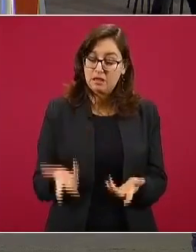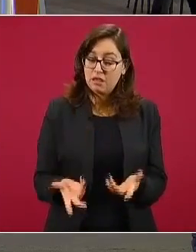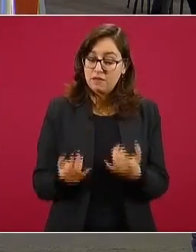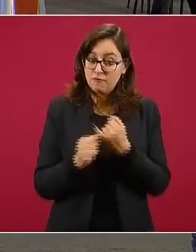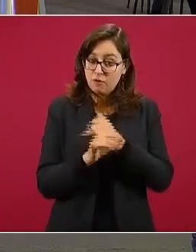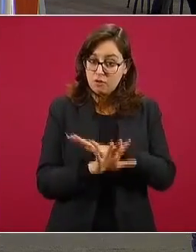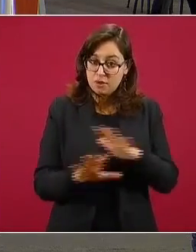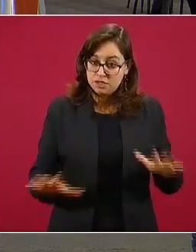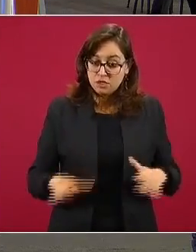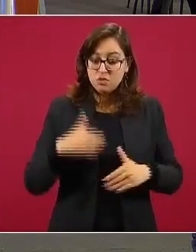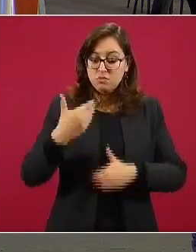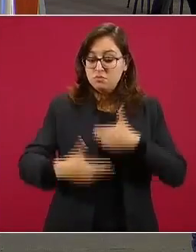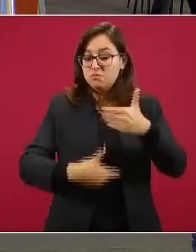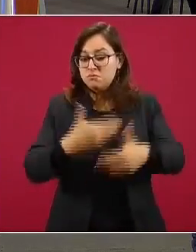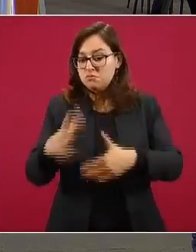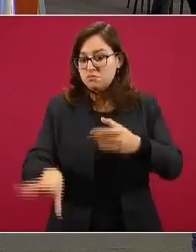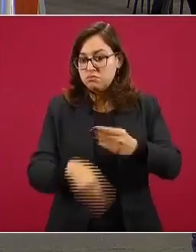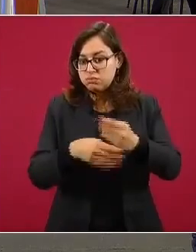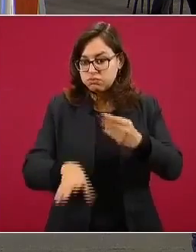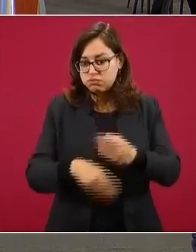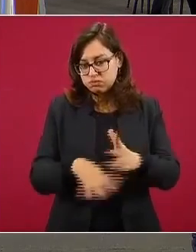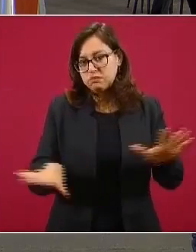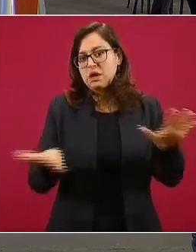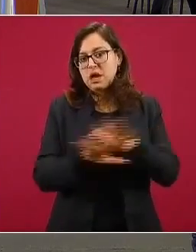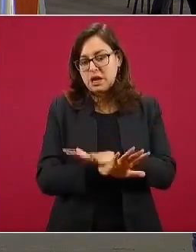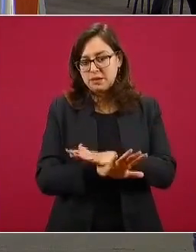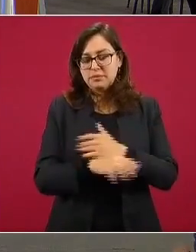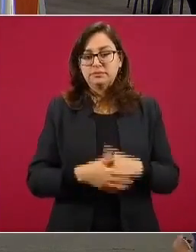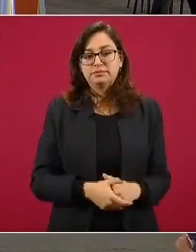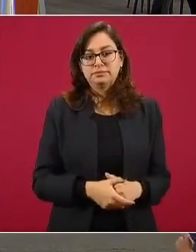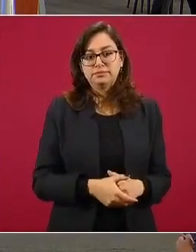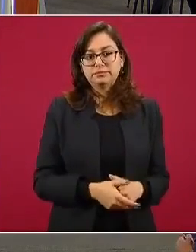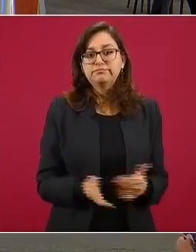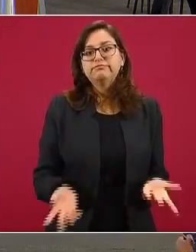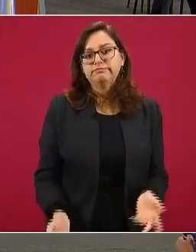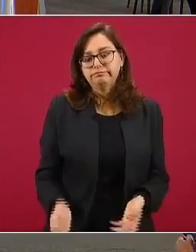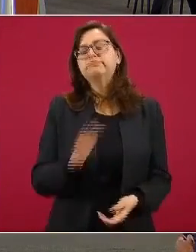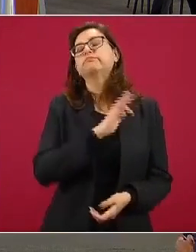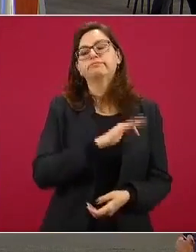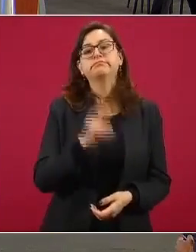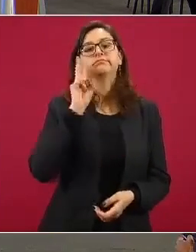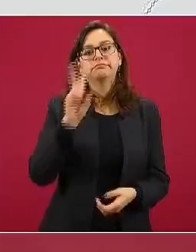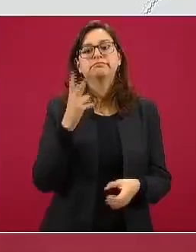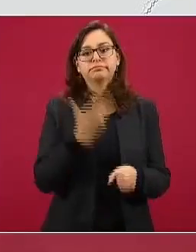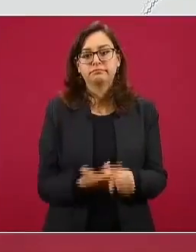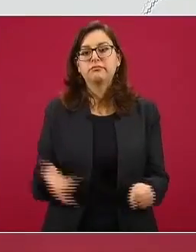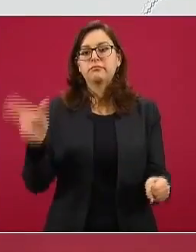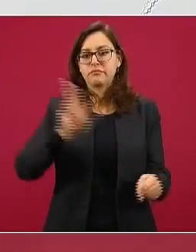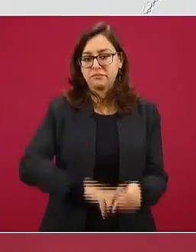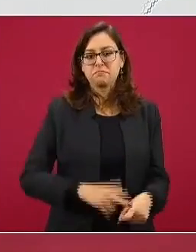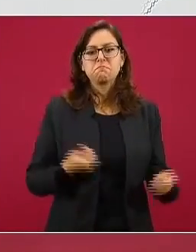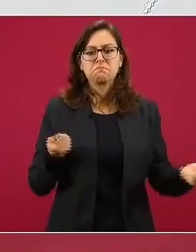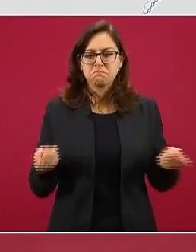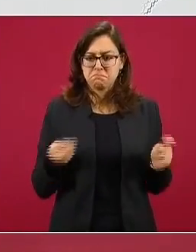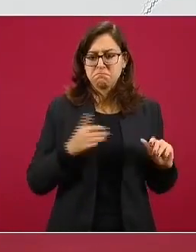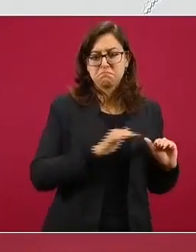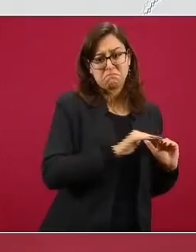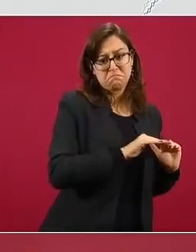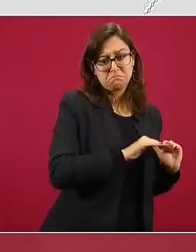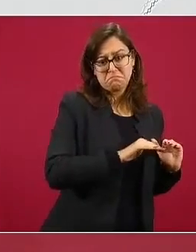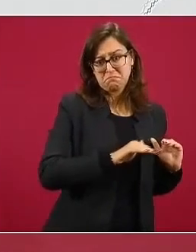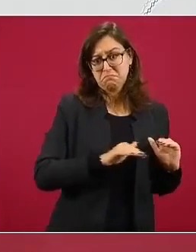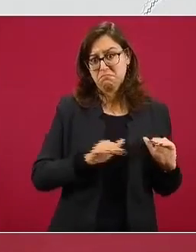a lo largo de la siguiente semana. La siguiente. Y vemos la hospitalización es consistente con la ocurrencia de casos, también con un cambio